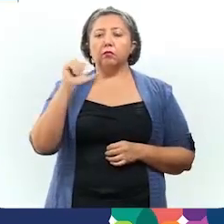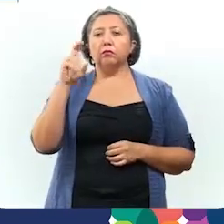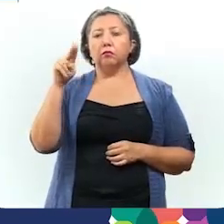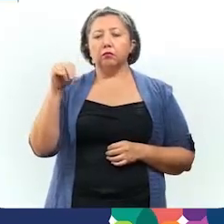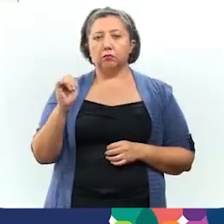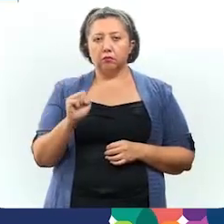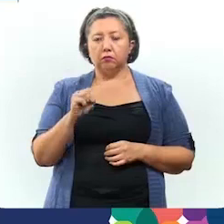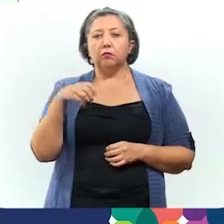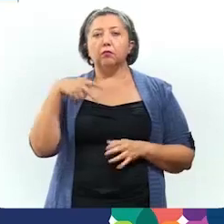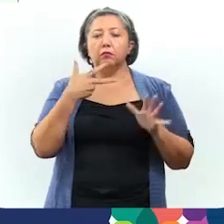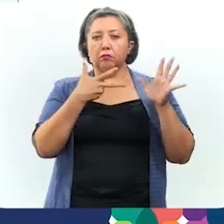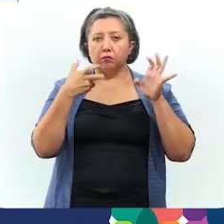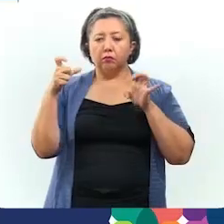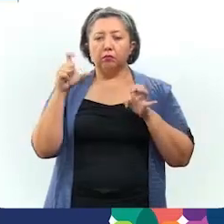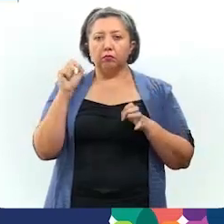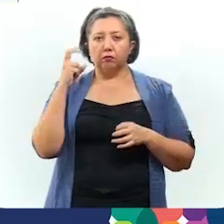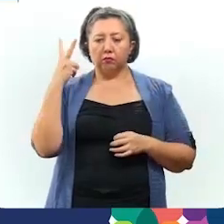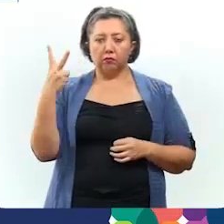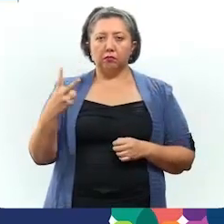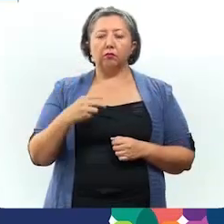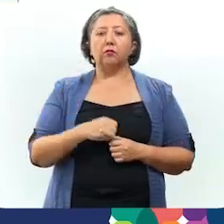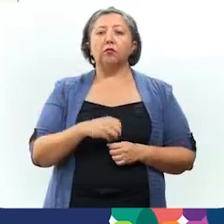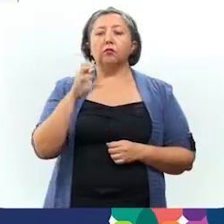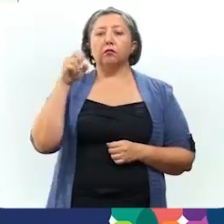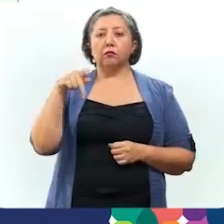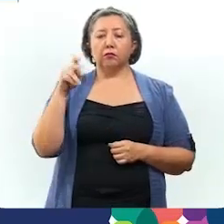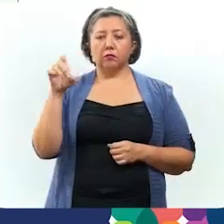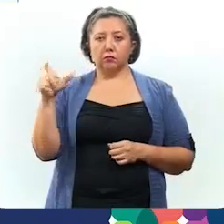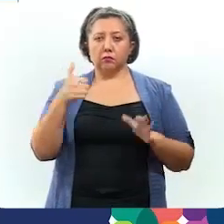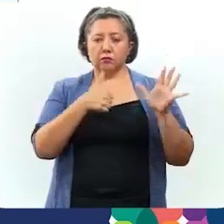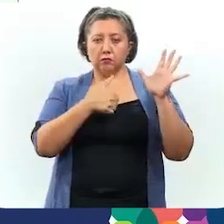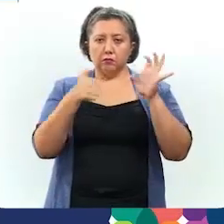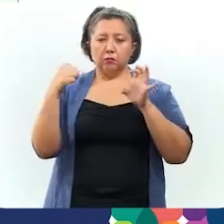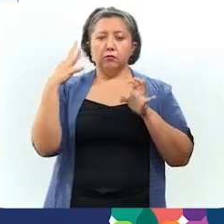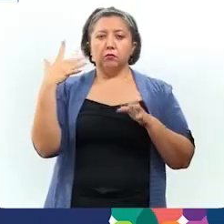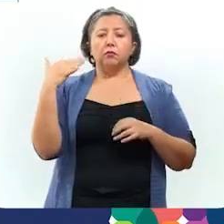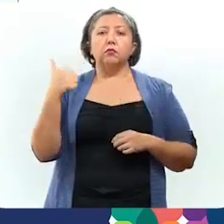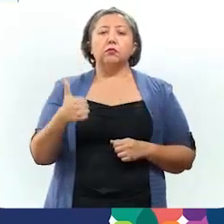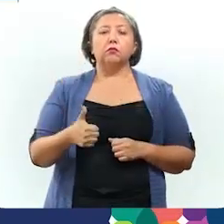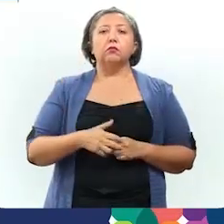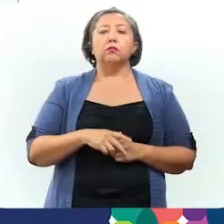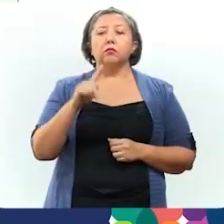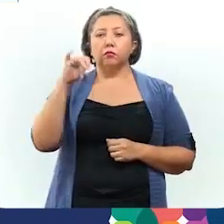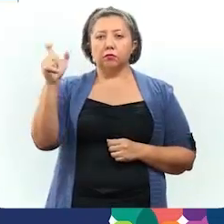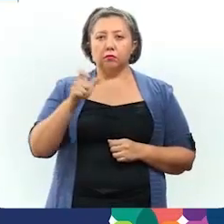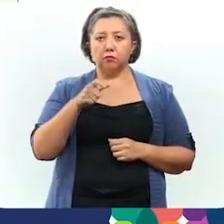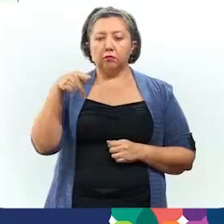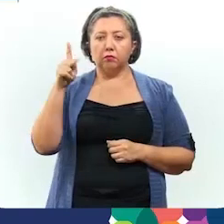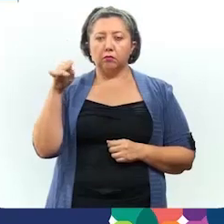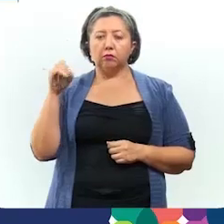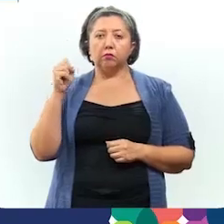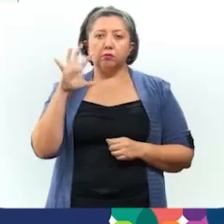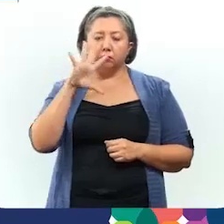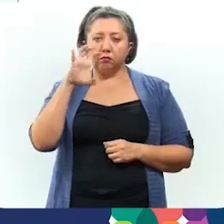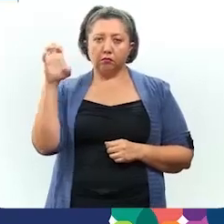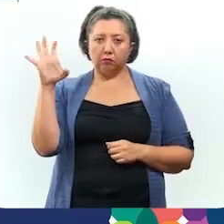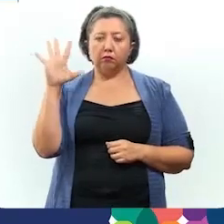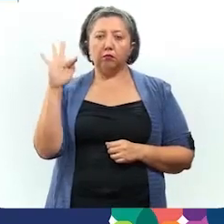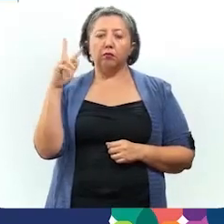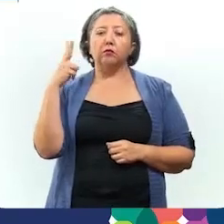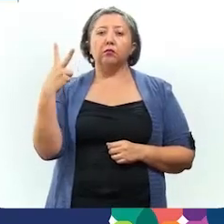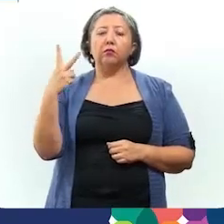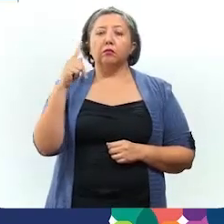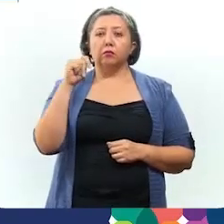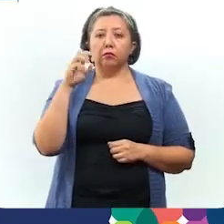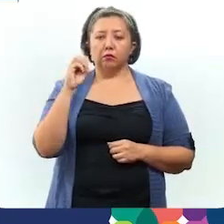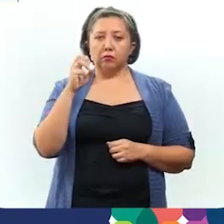Acanqué, ochocientos veintidós, Concal, seiscientos cincuenta y seis, Tishcocop, quinientos cuarenta y dos,